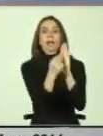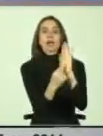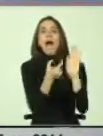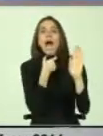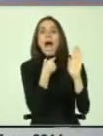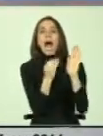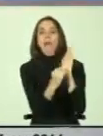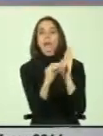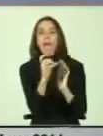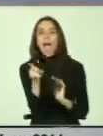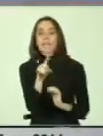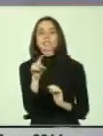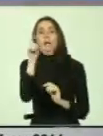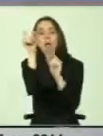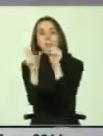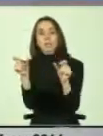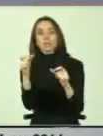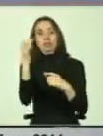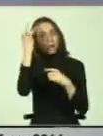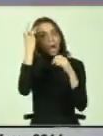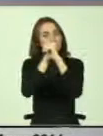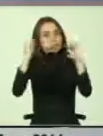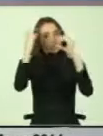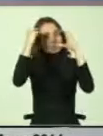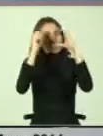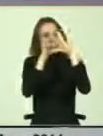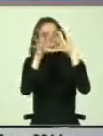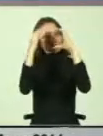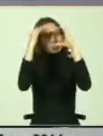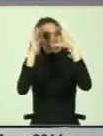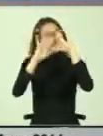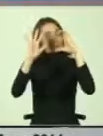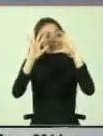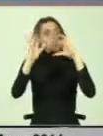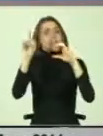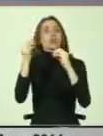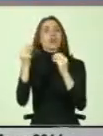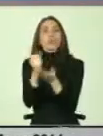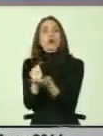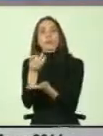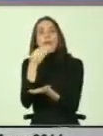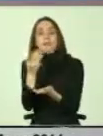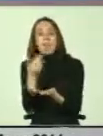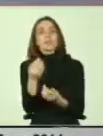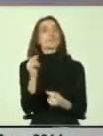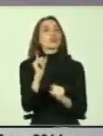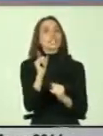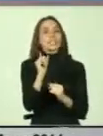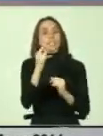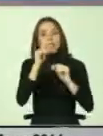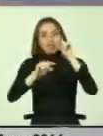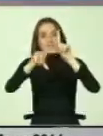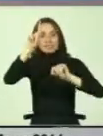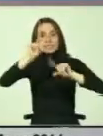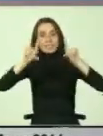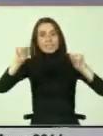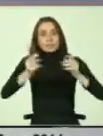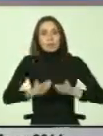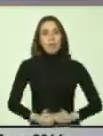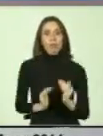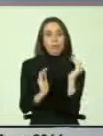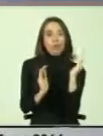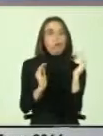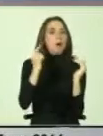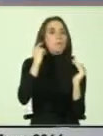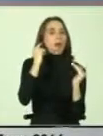tratamiento de pacientes secolados con accidentes vascular encefálicos y las últimas dos tienen que ver con el screening de hipocusea neonatal. Eso ya se ha avanzado mucho